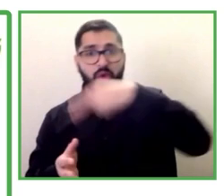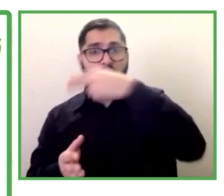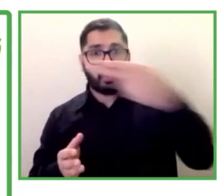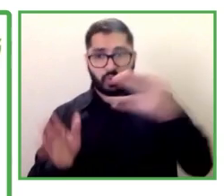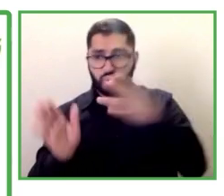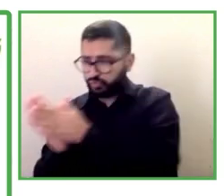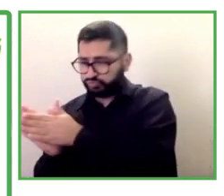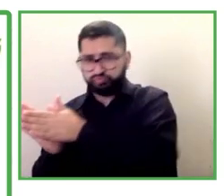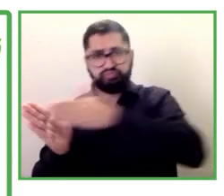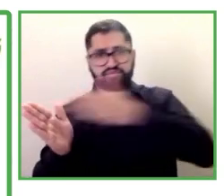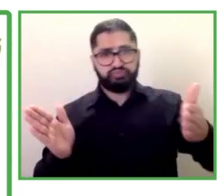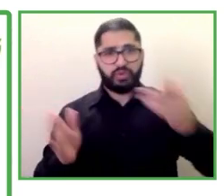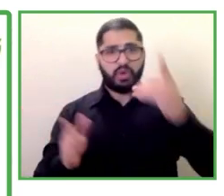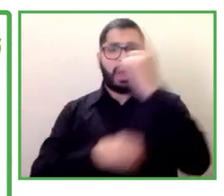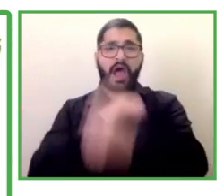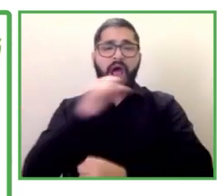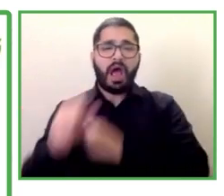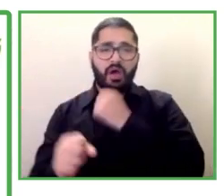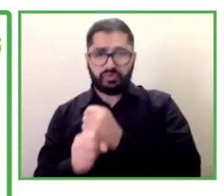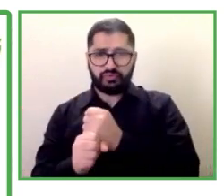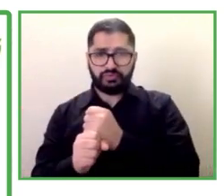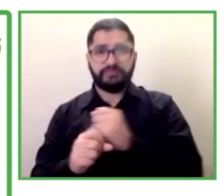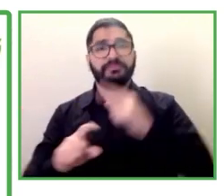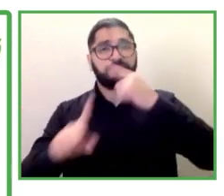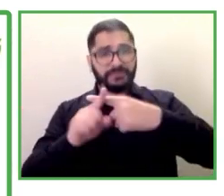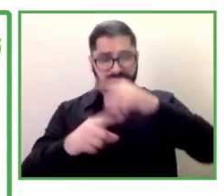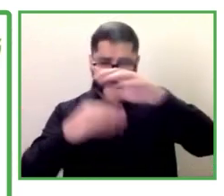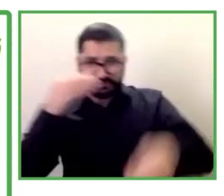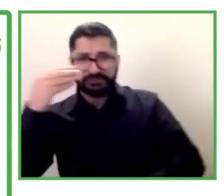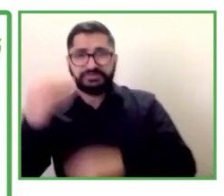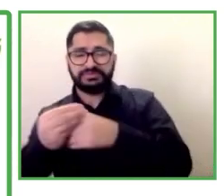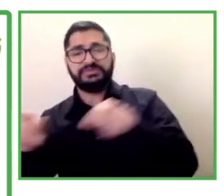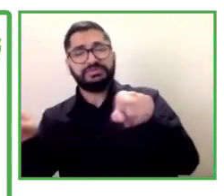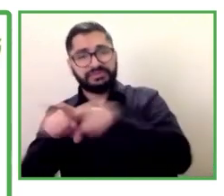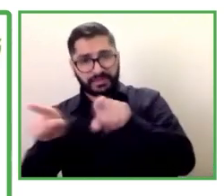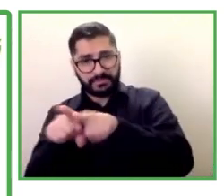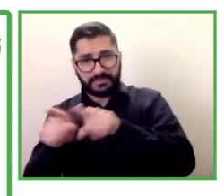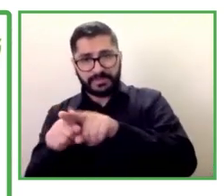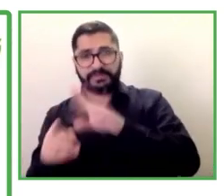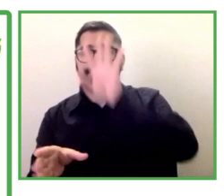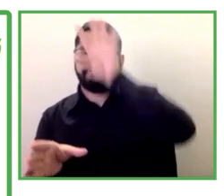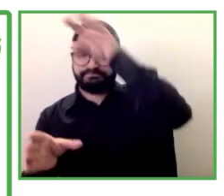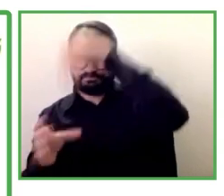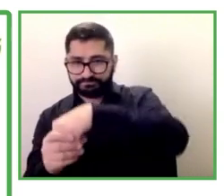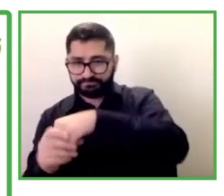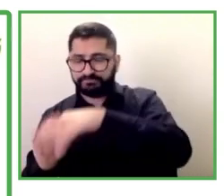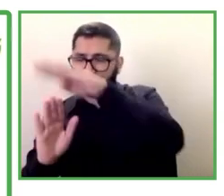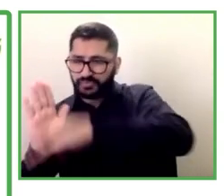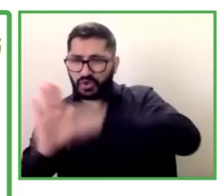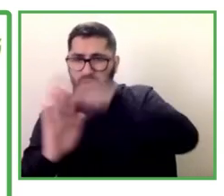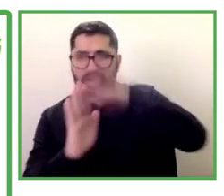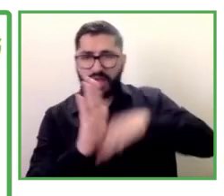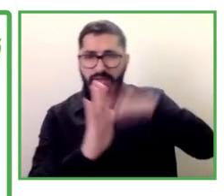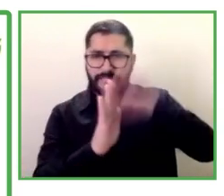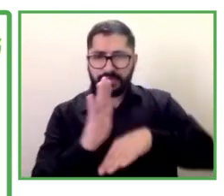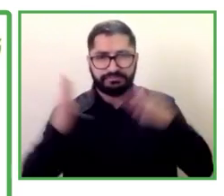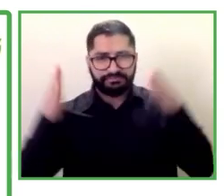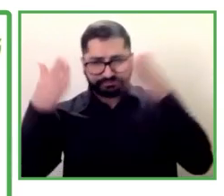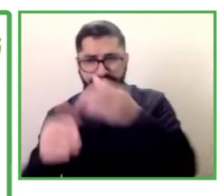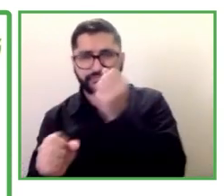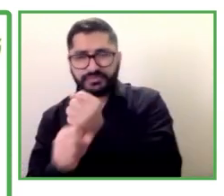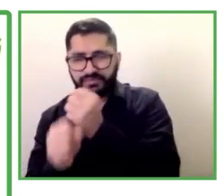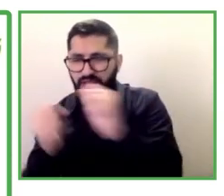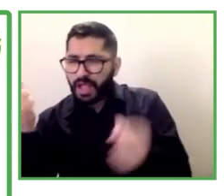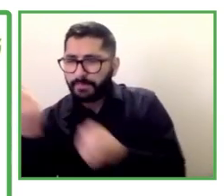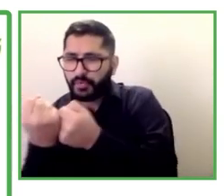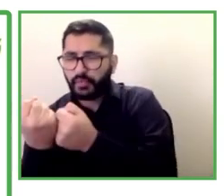expresamente a este colectivo dentro del programa de empleo con apoyo y se aplican ciertas peculiaridades